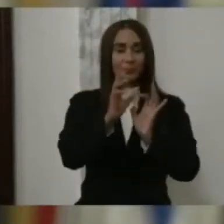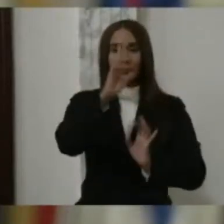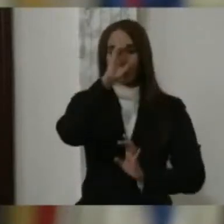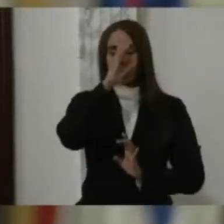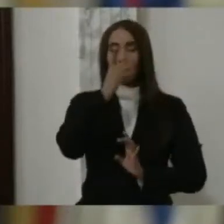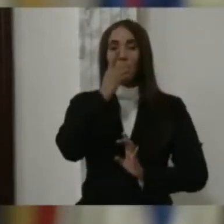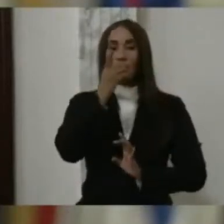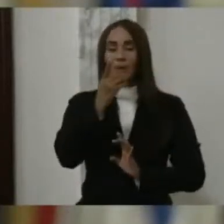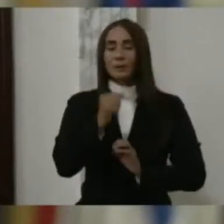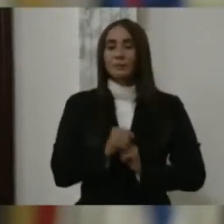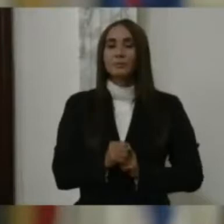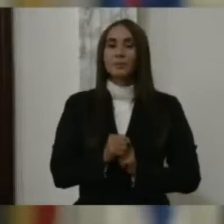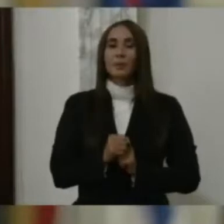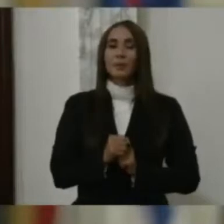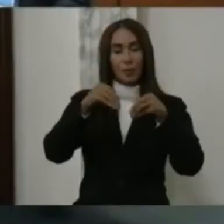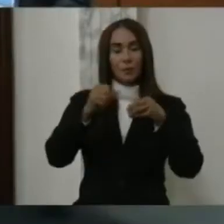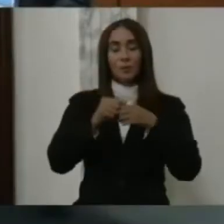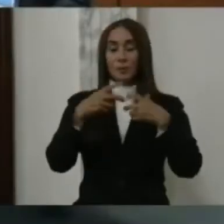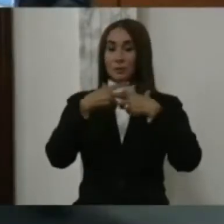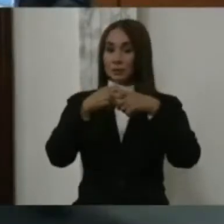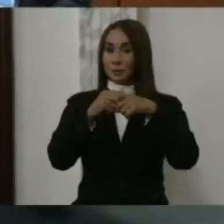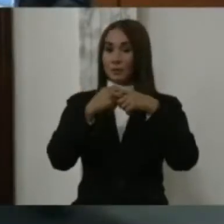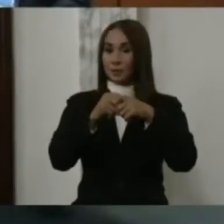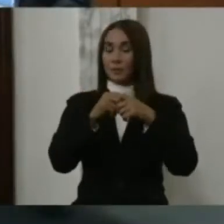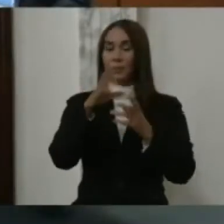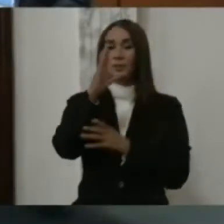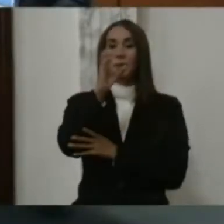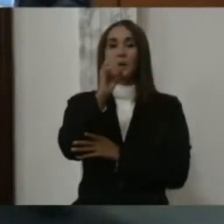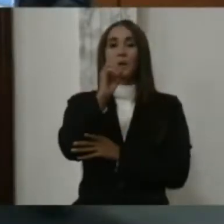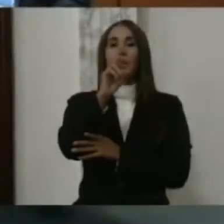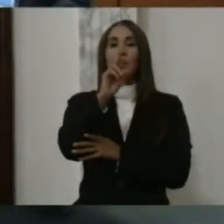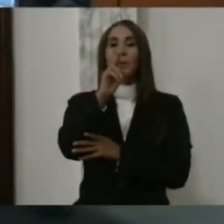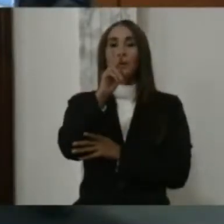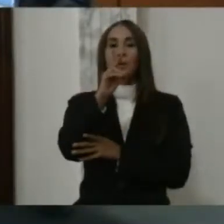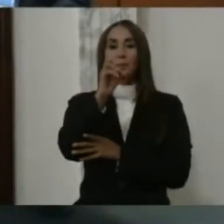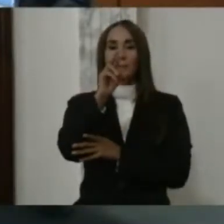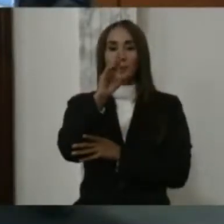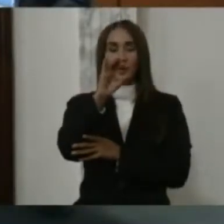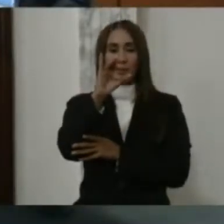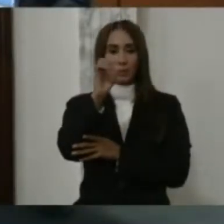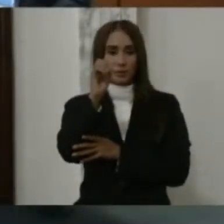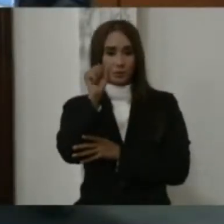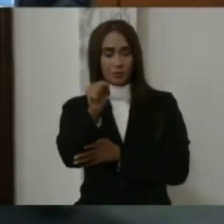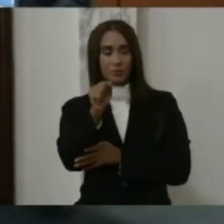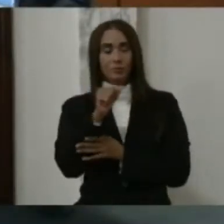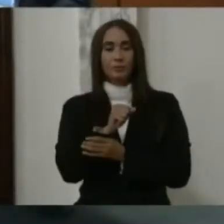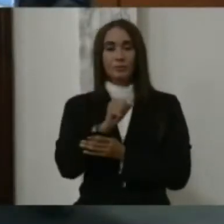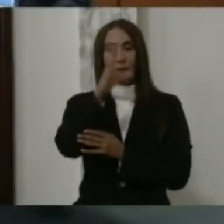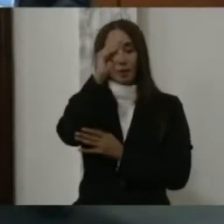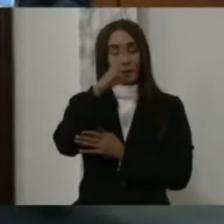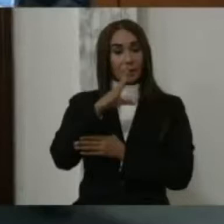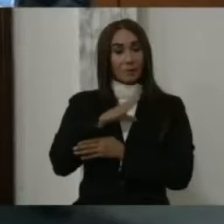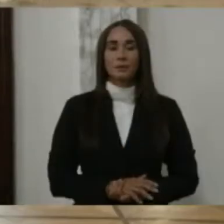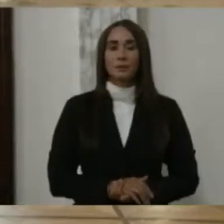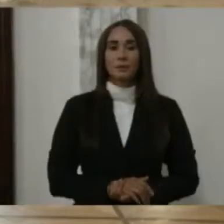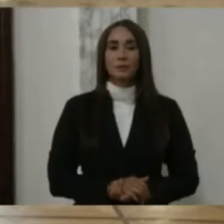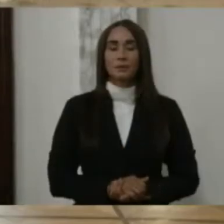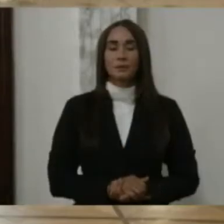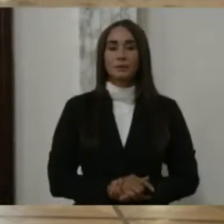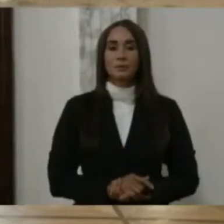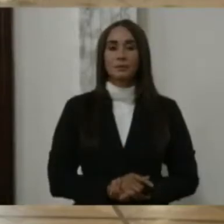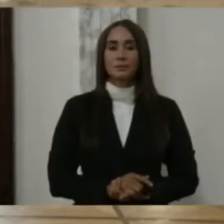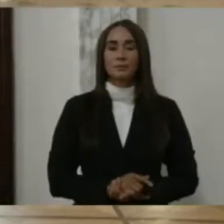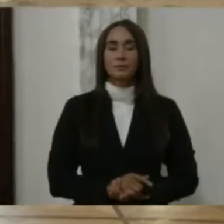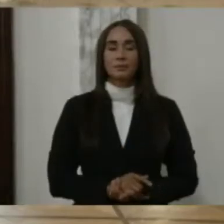de exploración, luego 8 millones en los siguientes tres años del segundo periodo de exploración, más la garantía de la